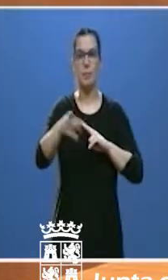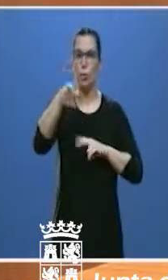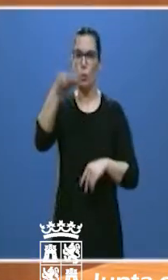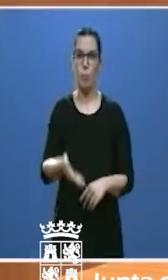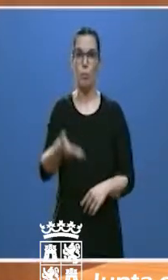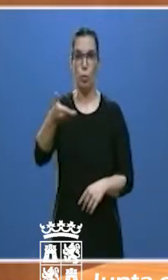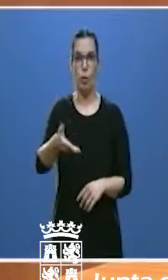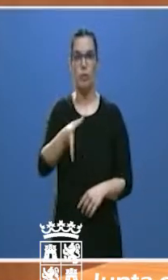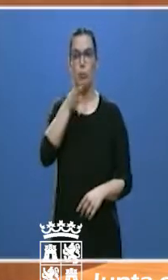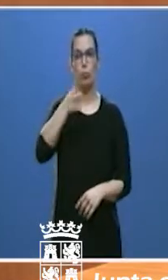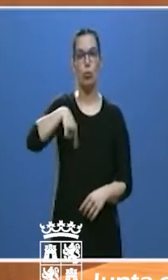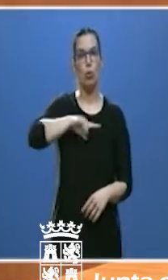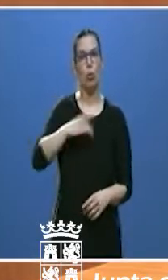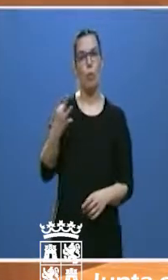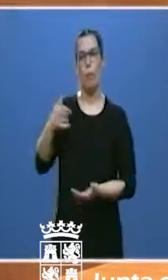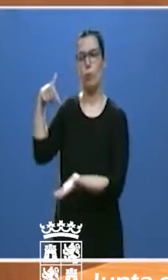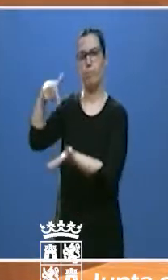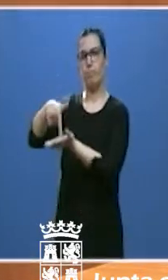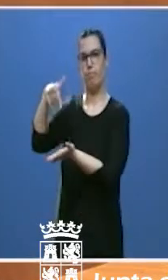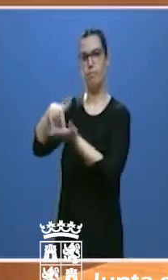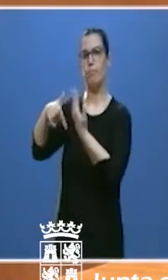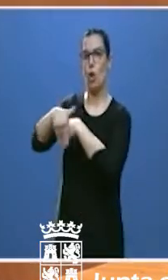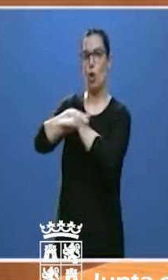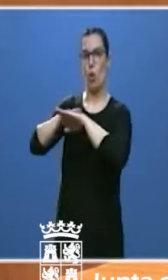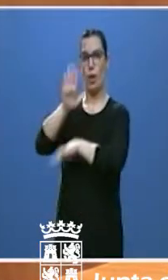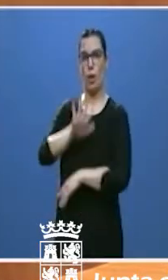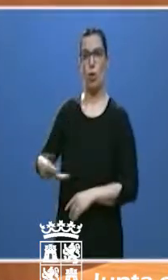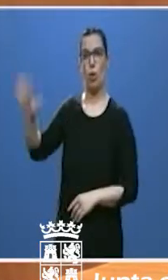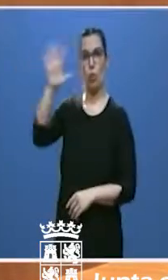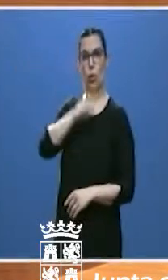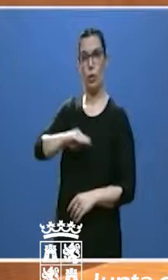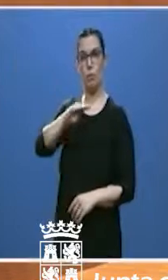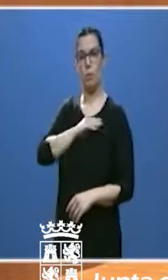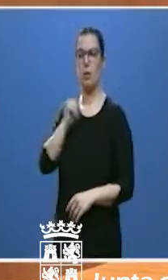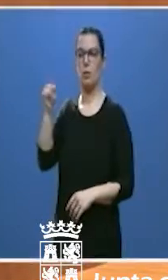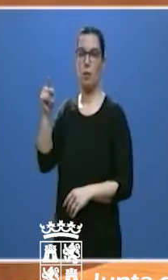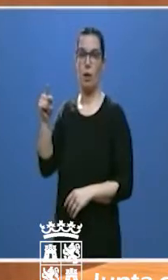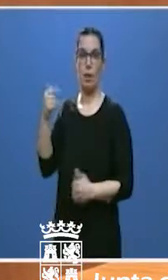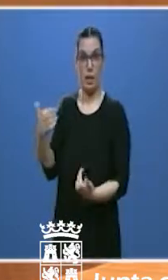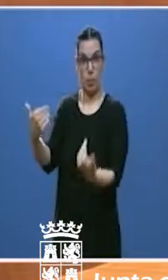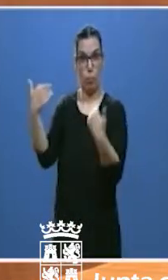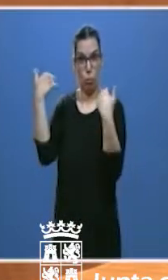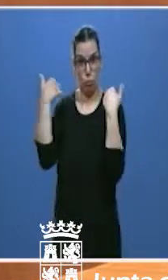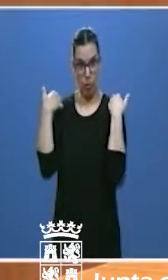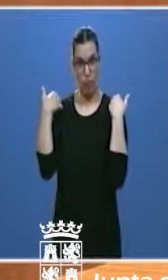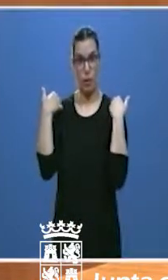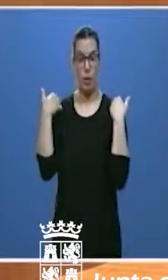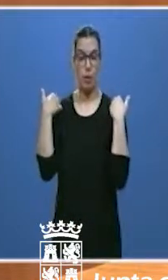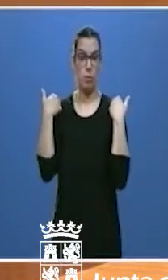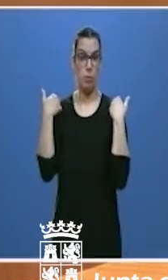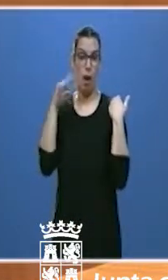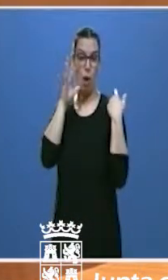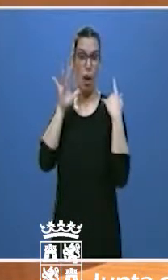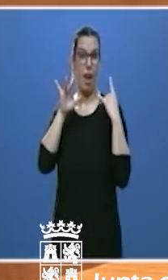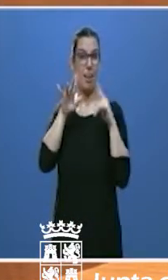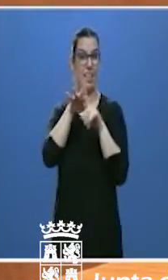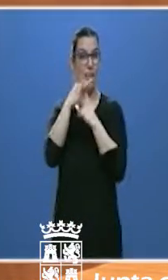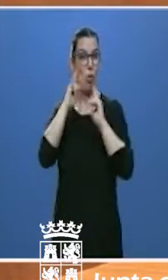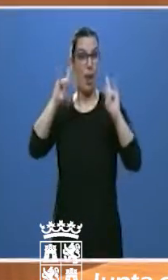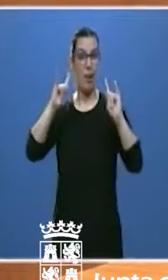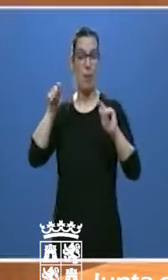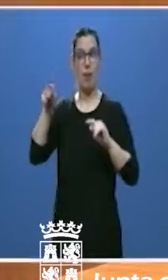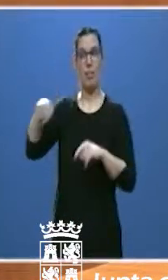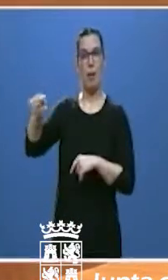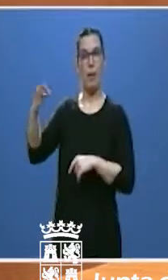nuestra obligación seguir exigiendo al Gobierno de la nación, a quien compete el estado de alarma, garantizar su suministro.